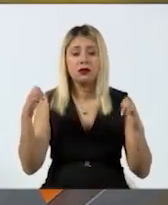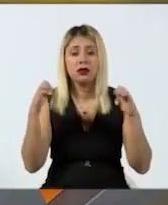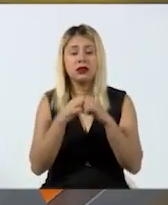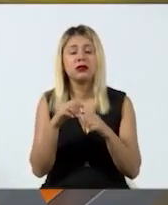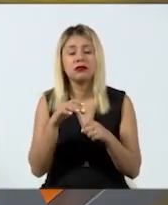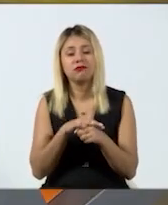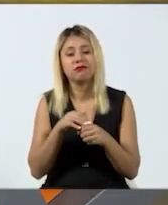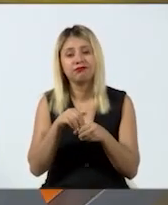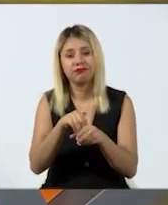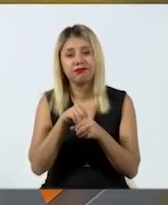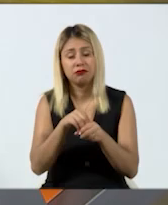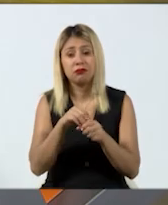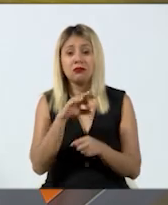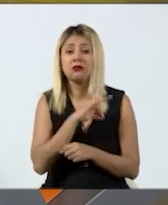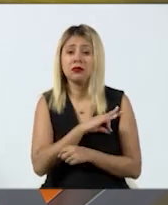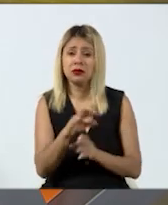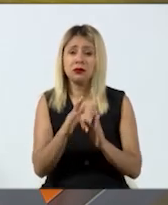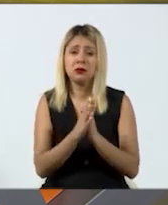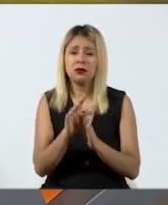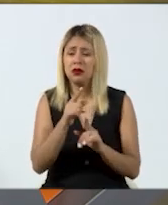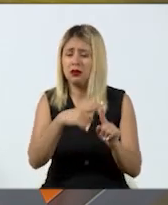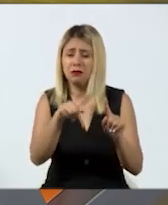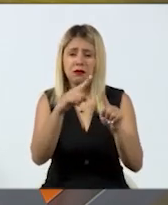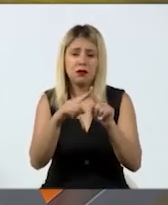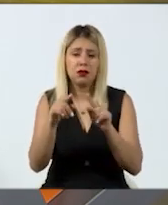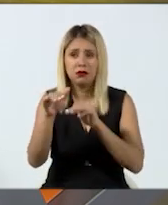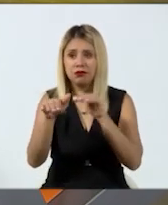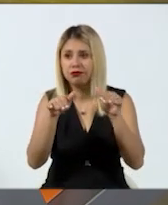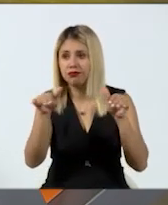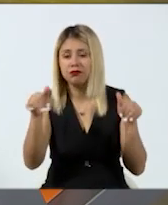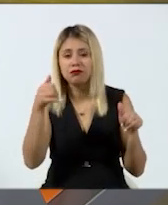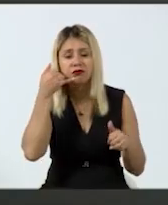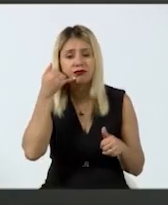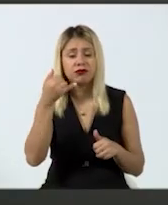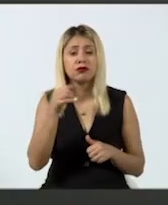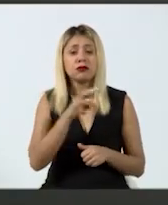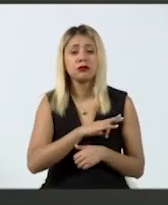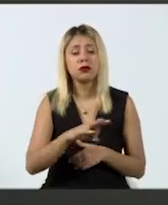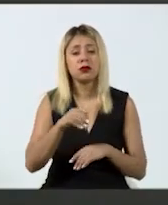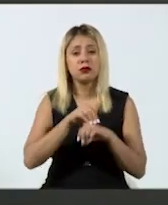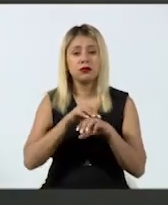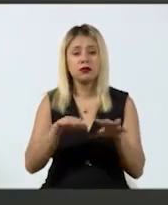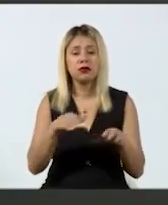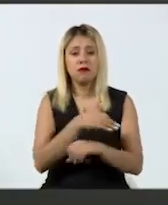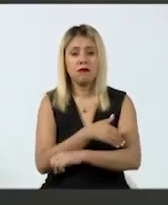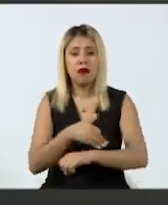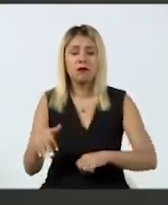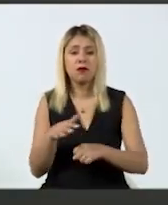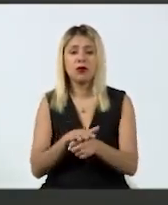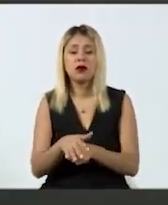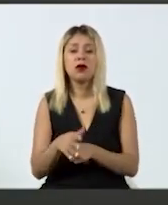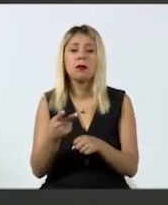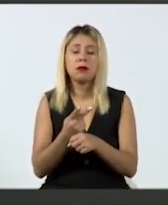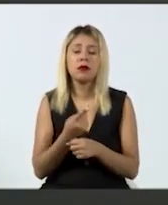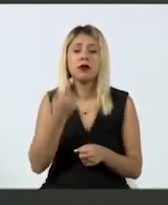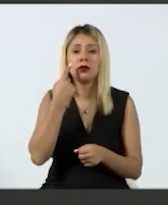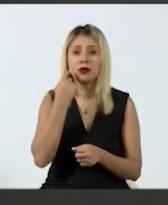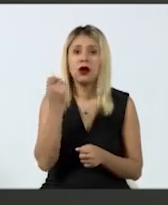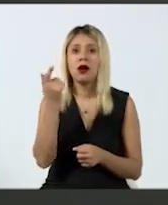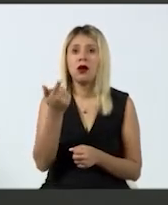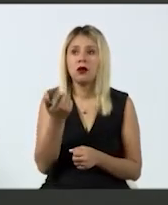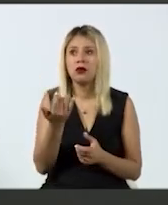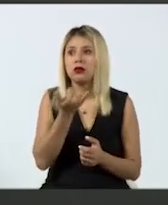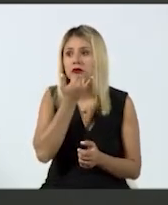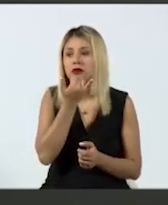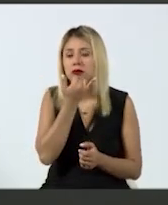saturar las líneas. Busquen alternativas, también tengan informada a la a familia cuál es su ruta y si la ruta falla